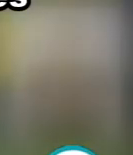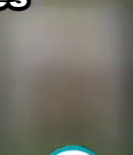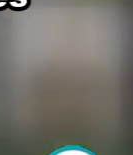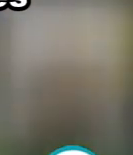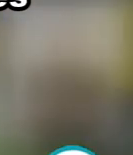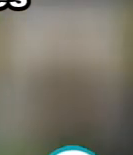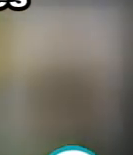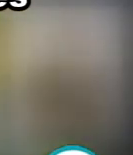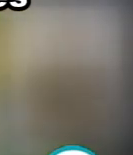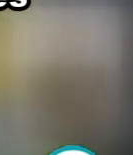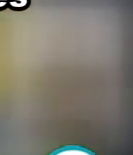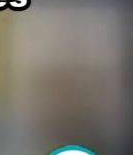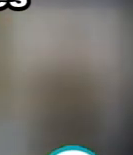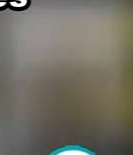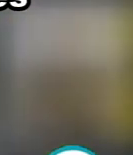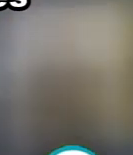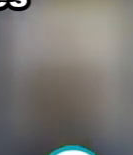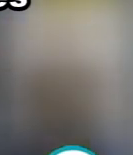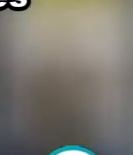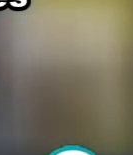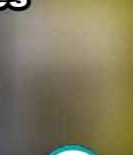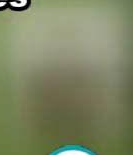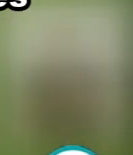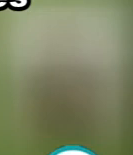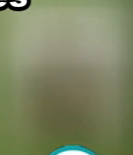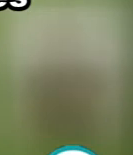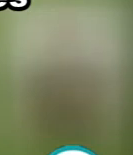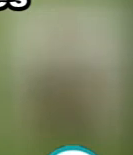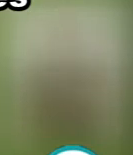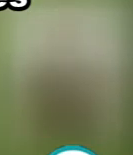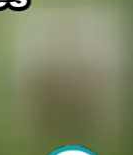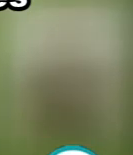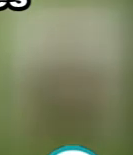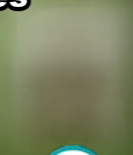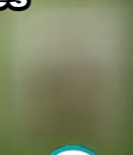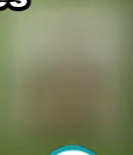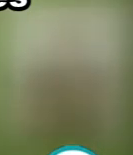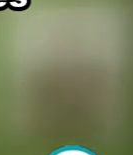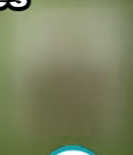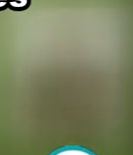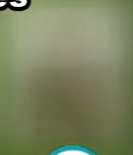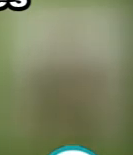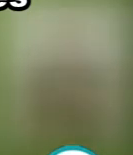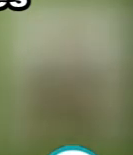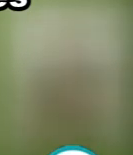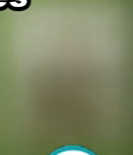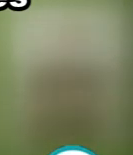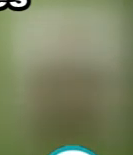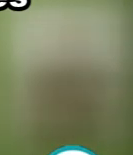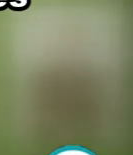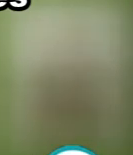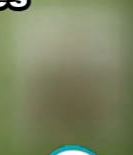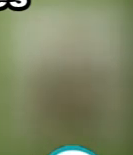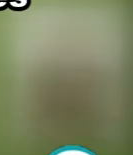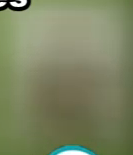Folquier sobre Alberto Perea no fue señalado por el colegiado del encuentro, ni siquiera fue llamado a revisar la acción en el VAR.